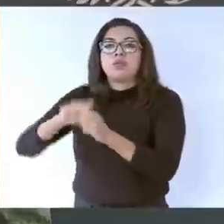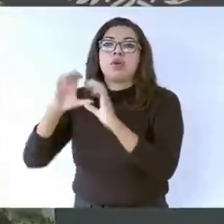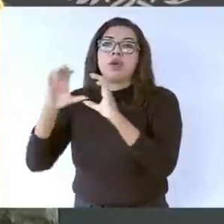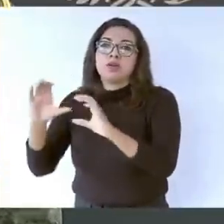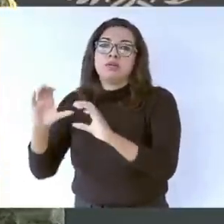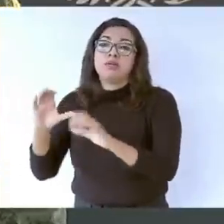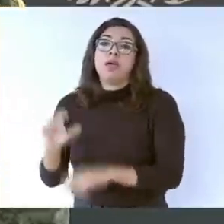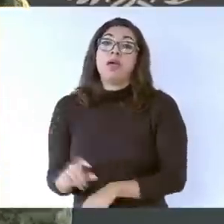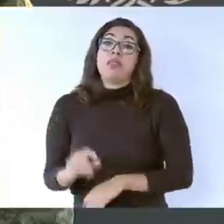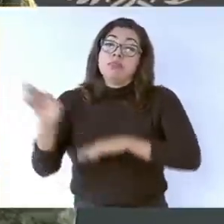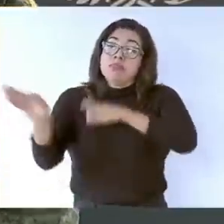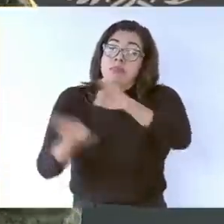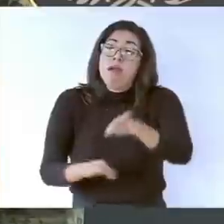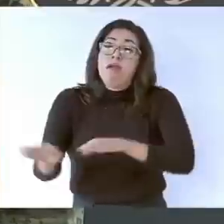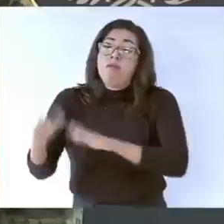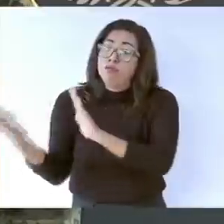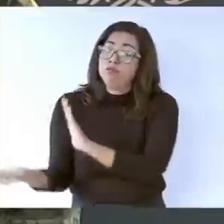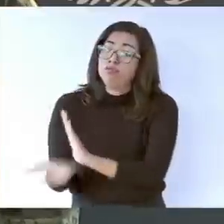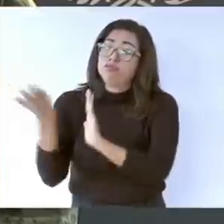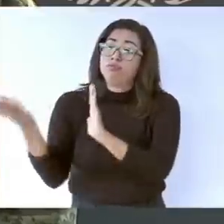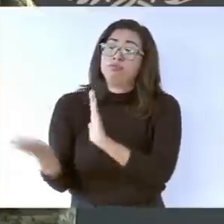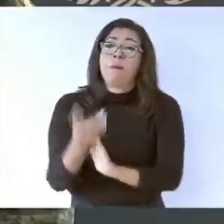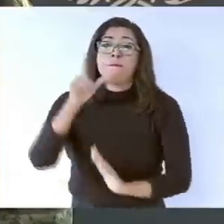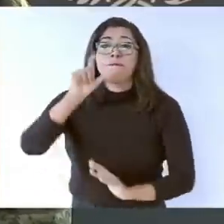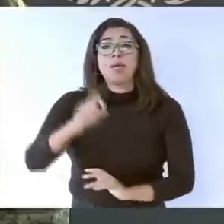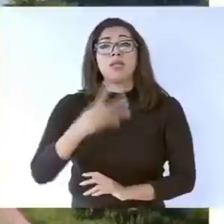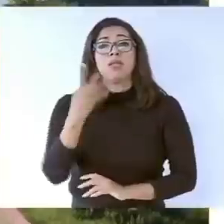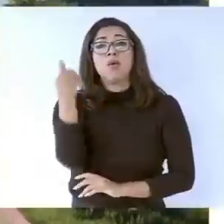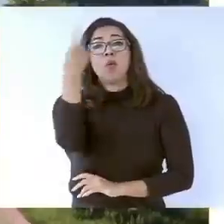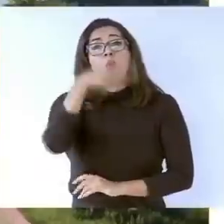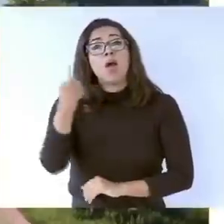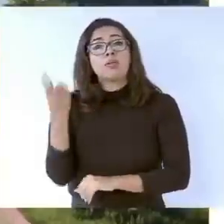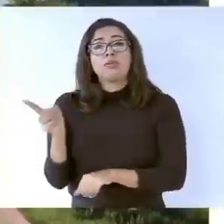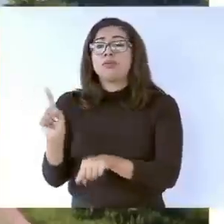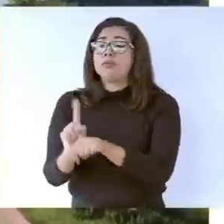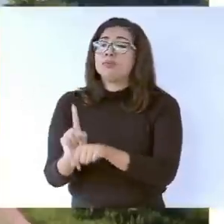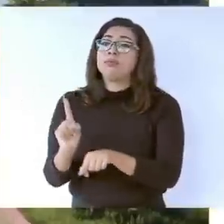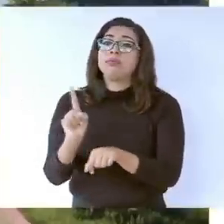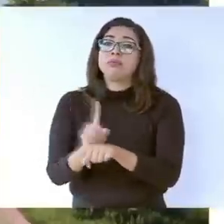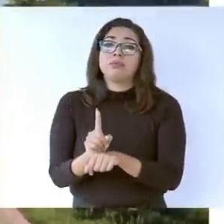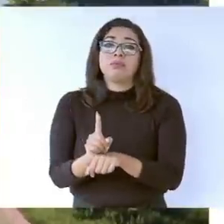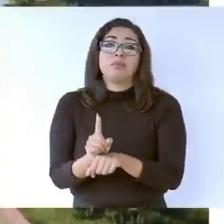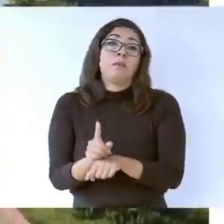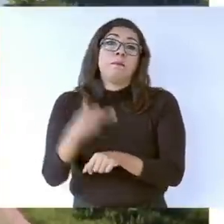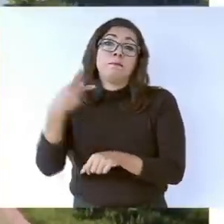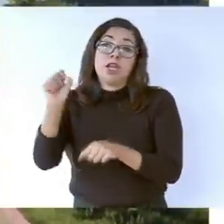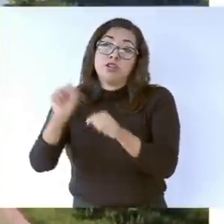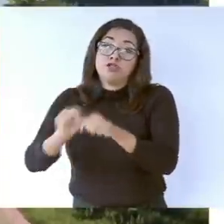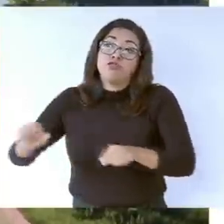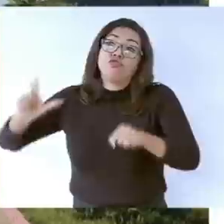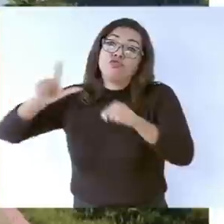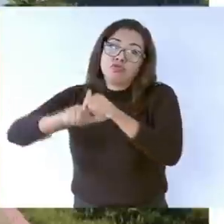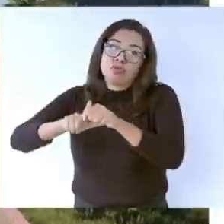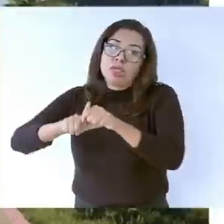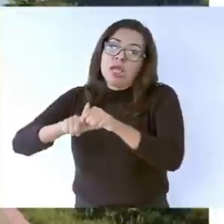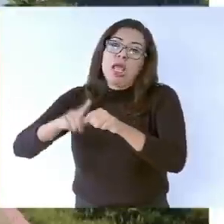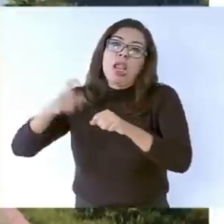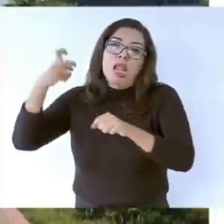horas del día, permitiendo la continuidad y la actividad turística y con la menor afectación social y económica.